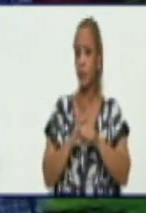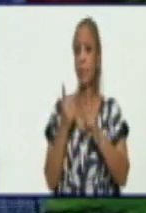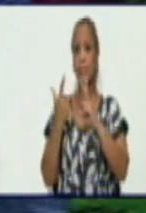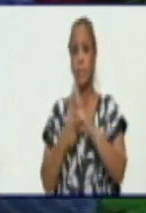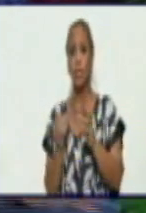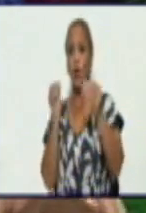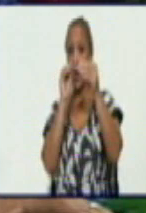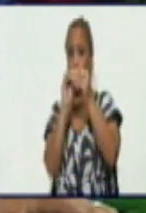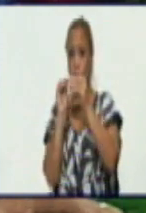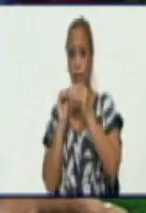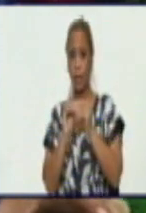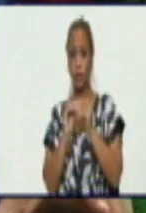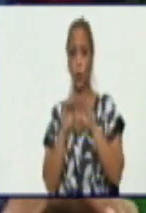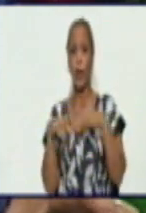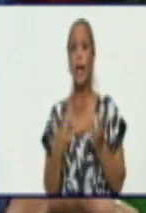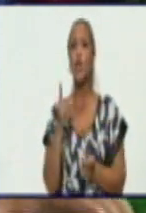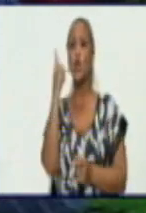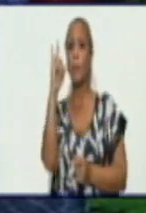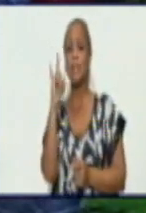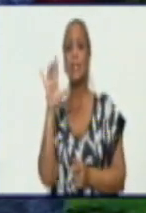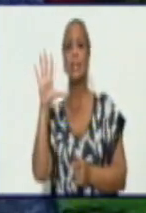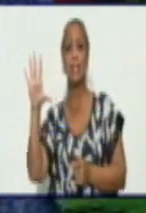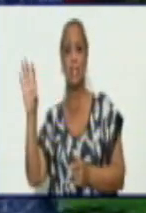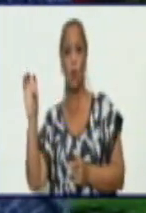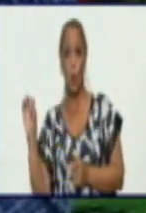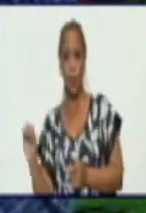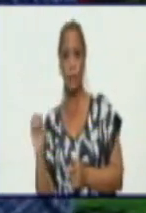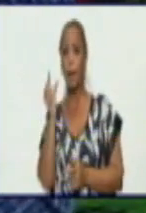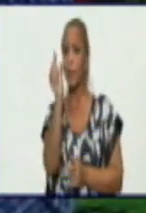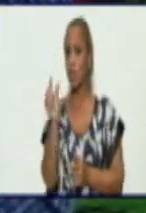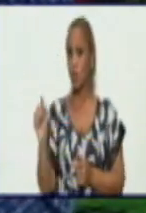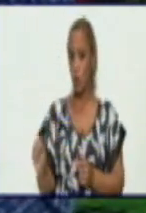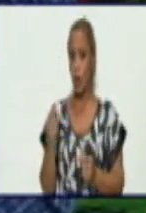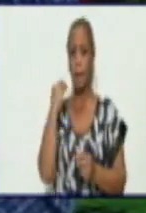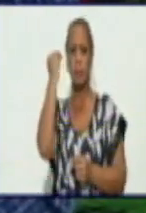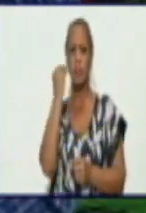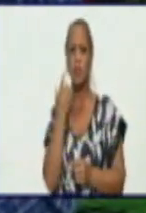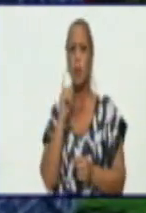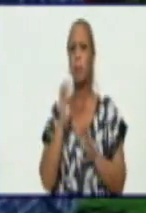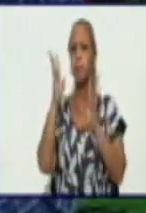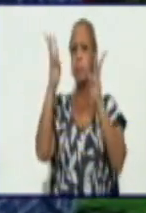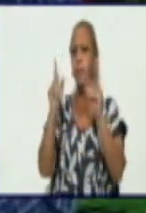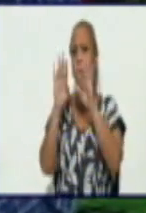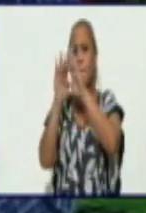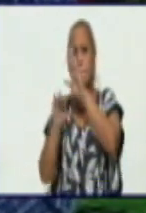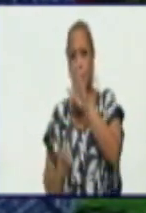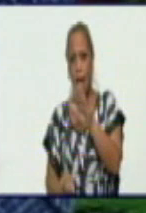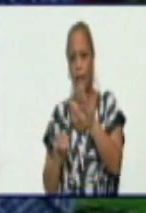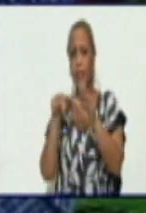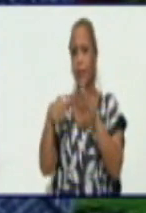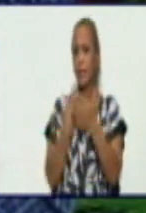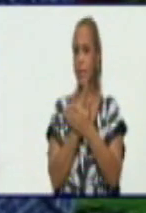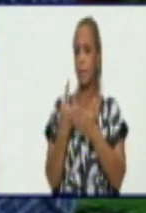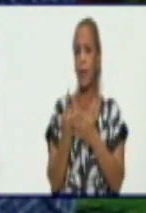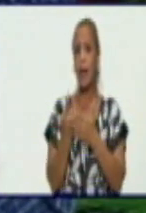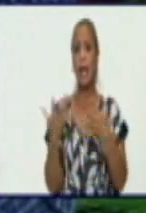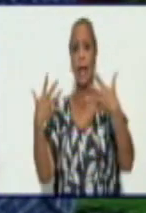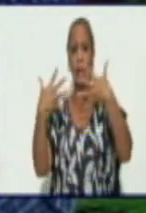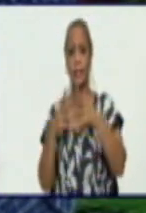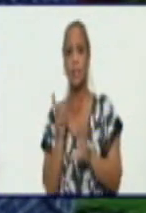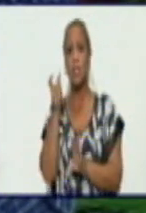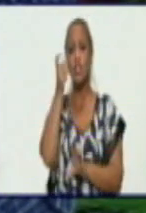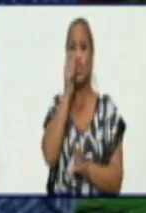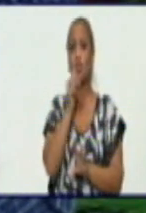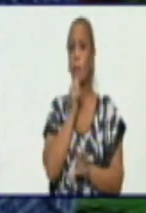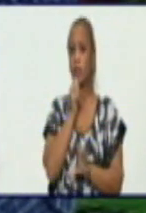eran 950 personas. Creo que fue la cifra más baja de esta semana. Hoy, entre sospechosos y contactos, hay 1